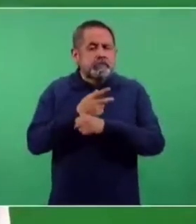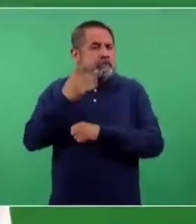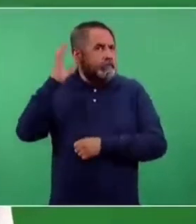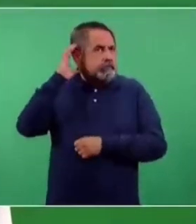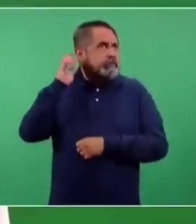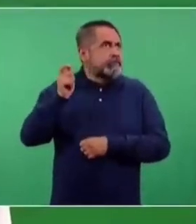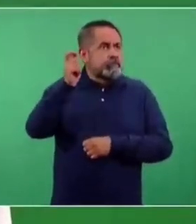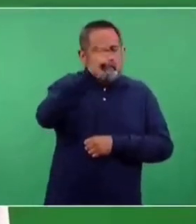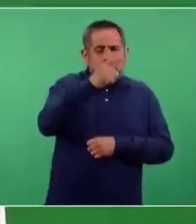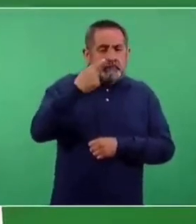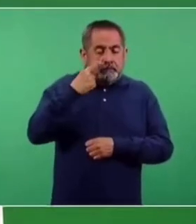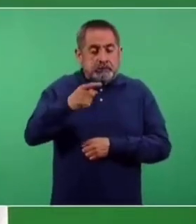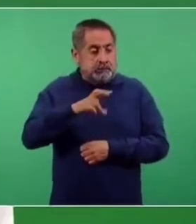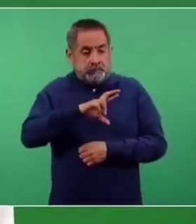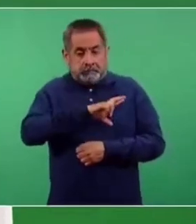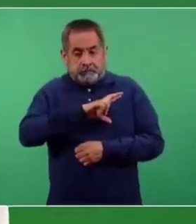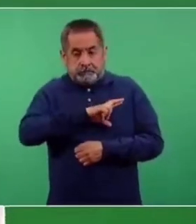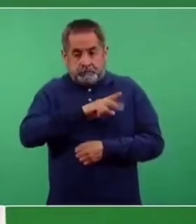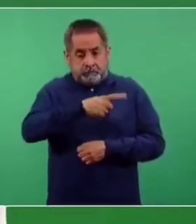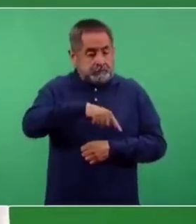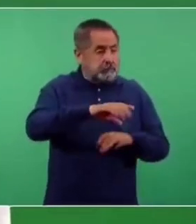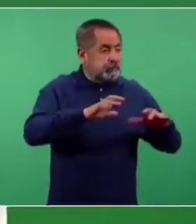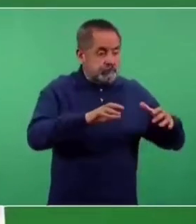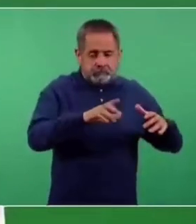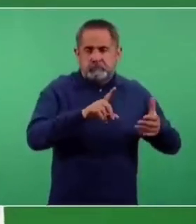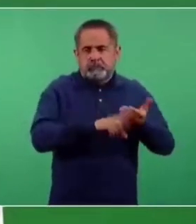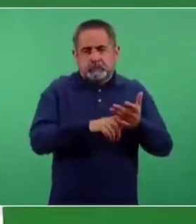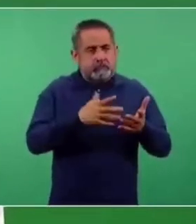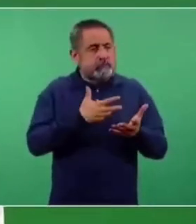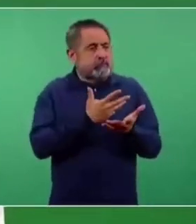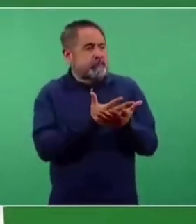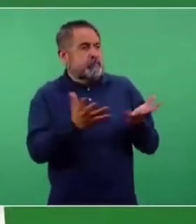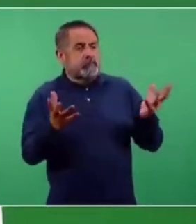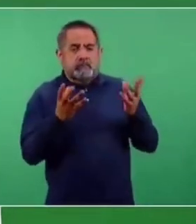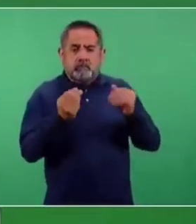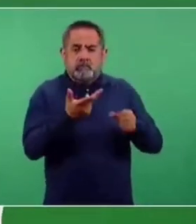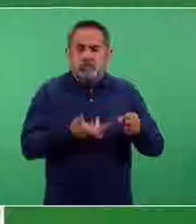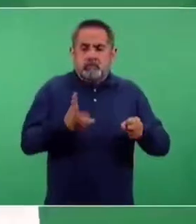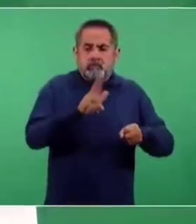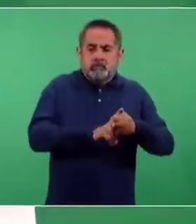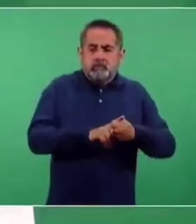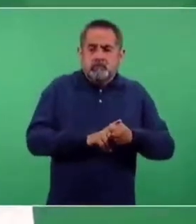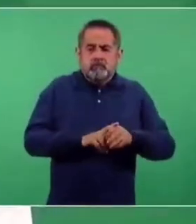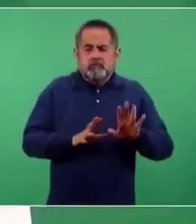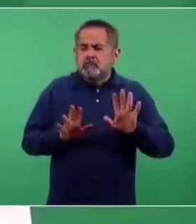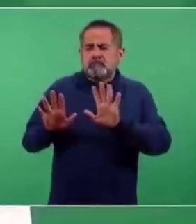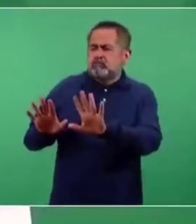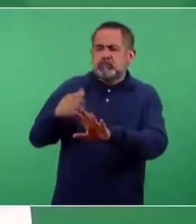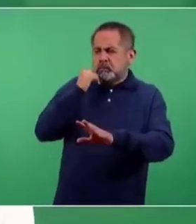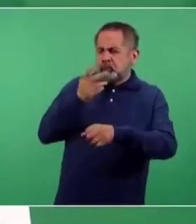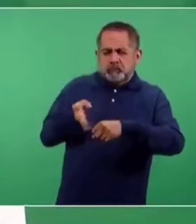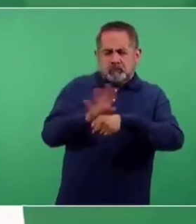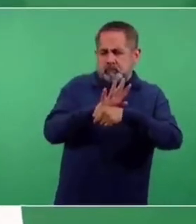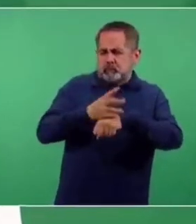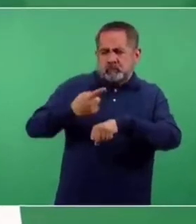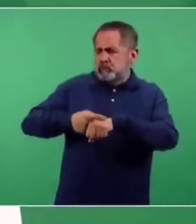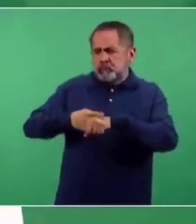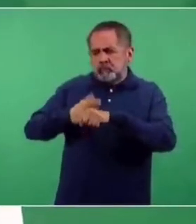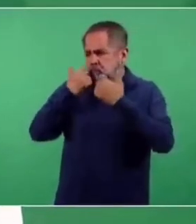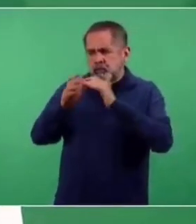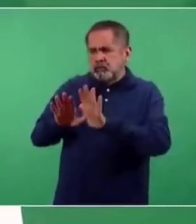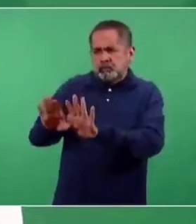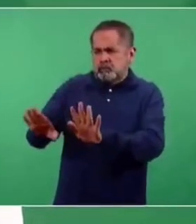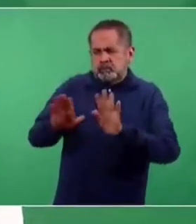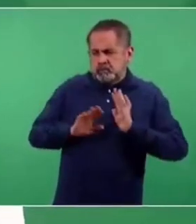En el sector privado existe un conjunto amplio de hospitales que decidieron no atender COVID, hay corporaciones